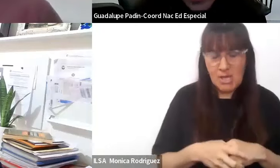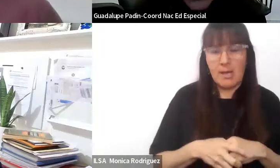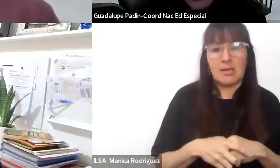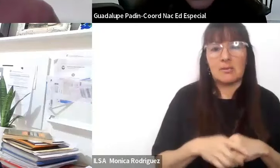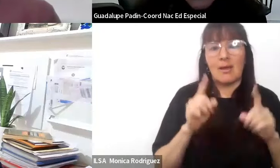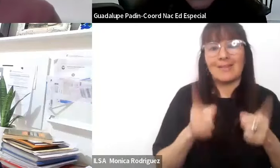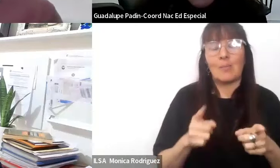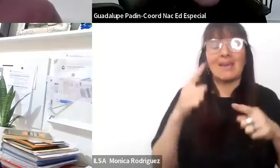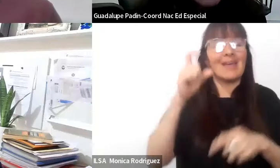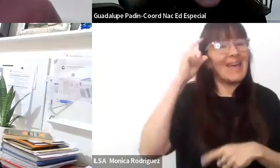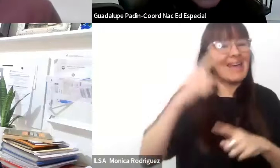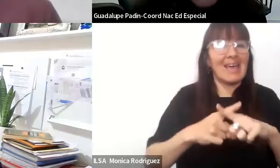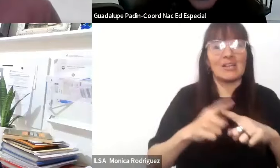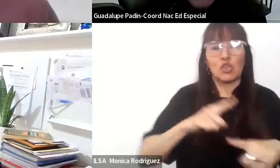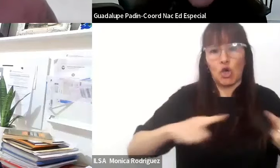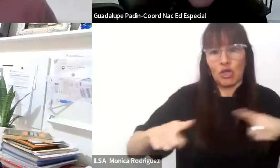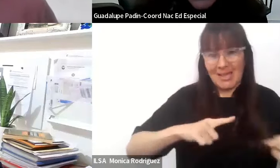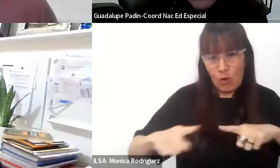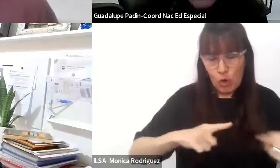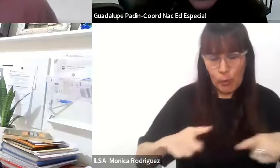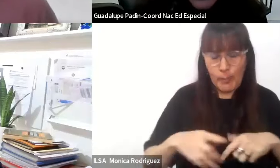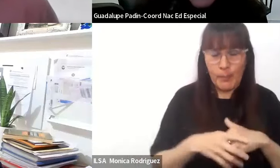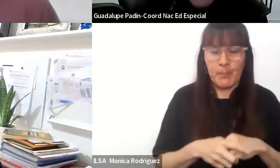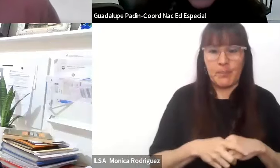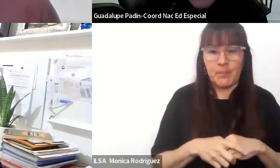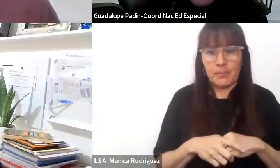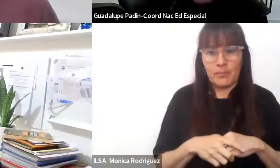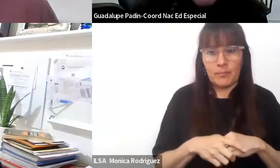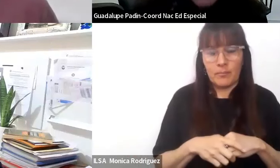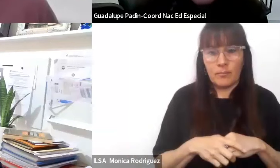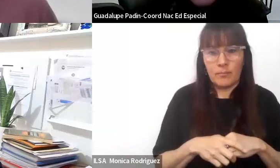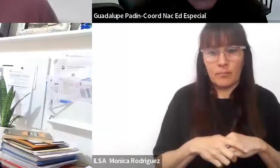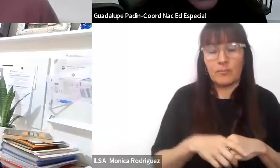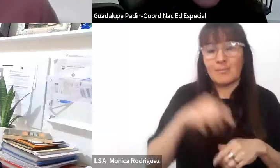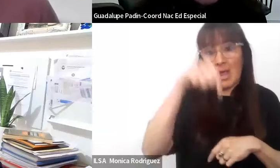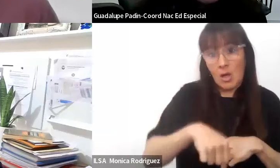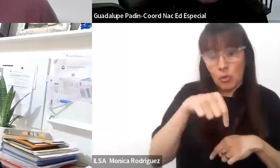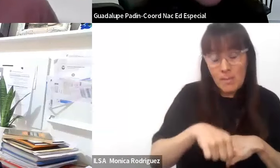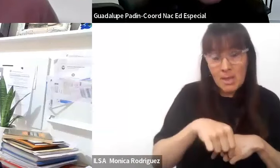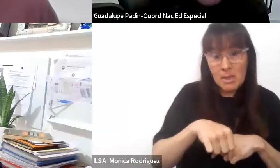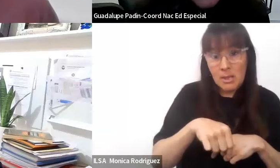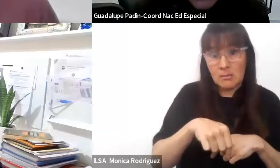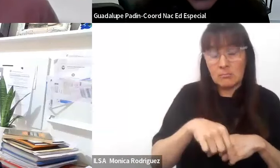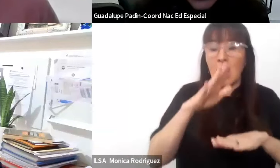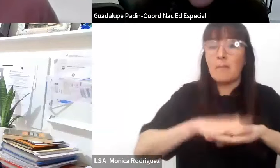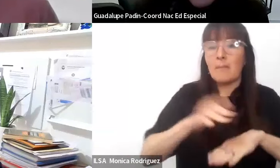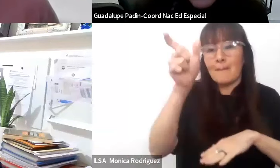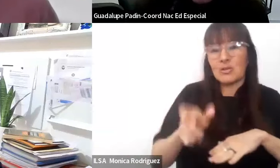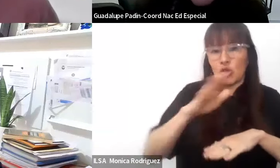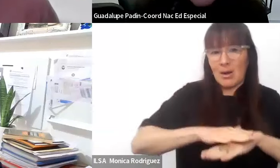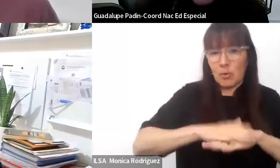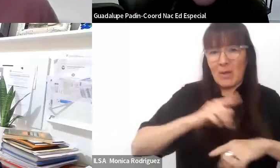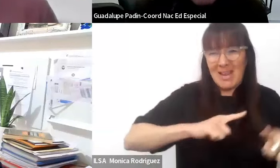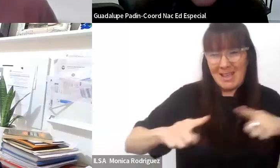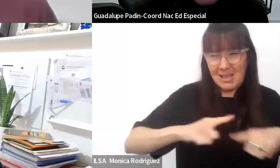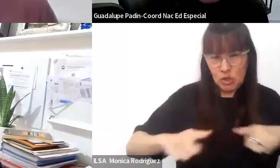excoordinador del campo de formación de las prácticas profesionales. Y actualmente se desempeña como responsable de gestión en la